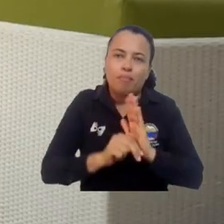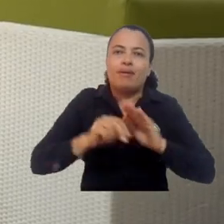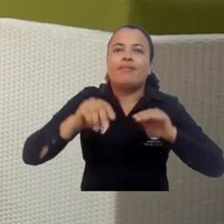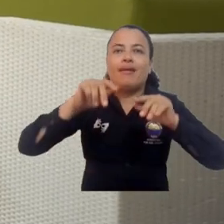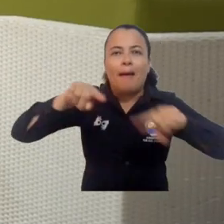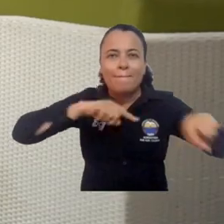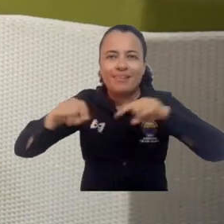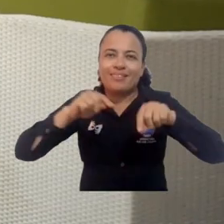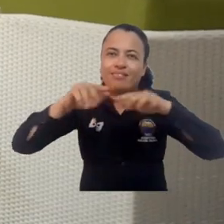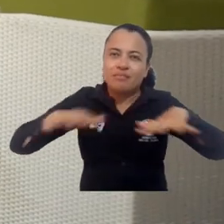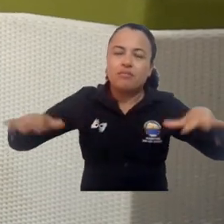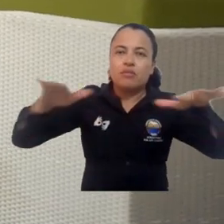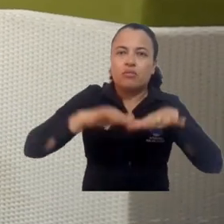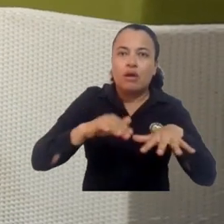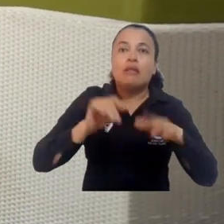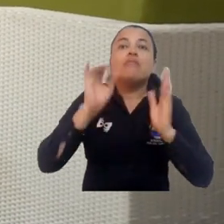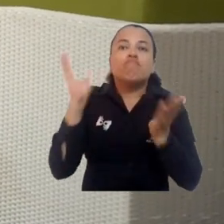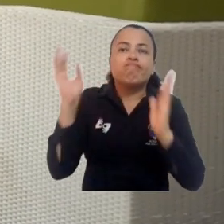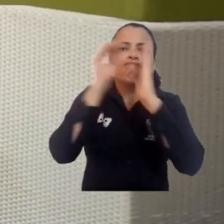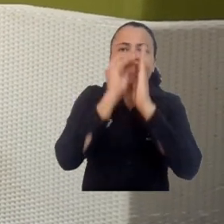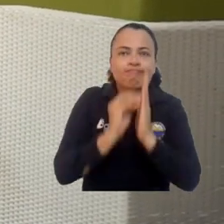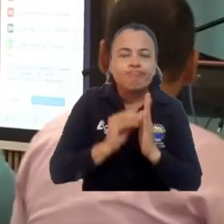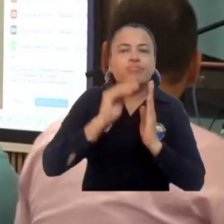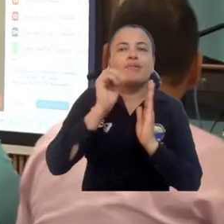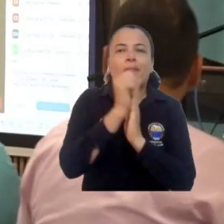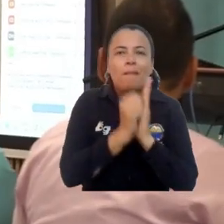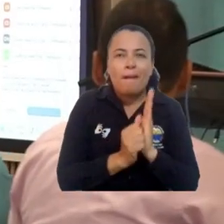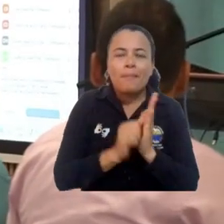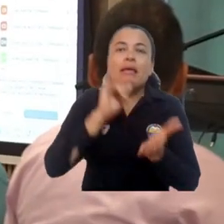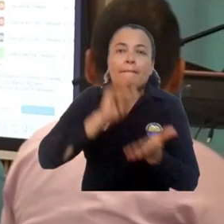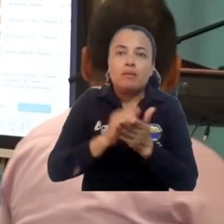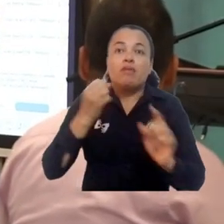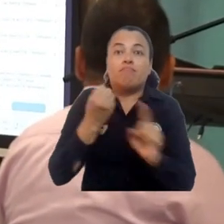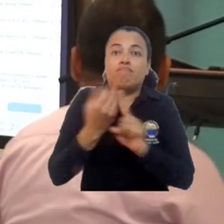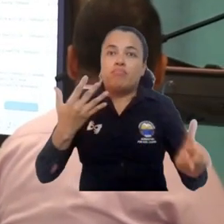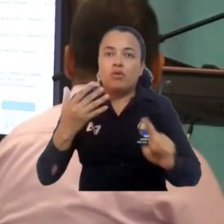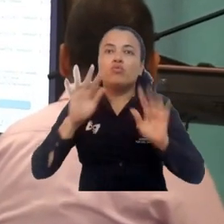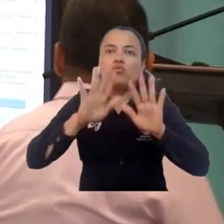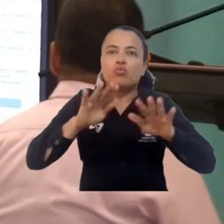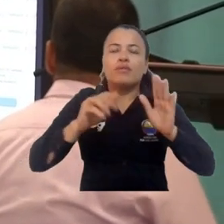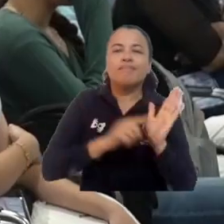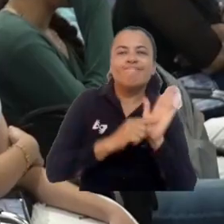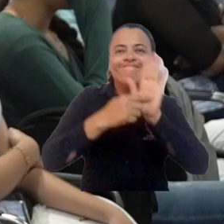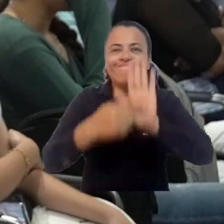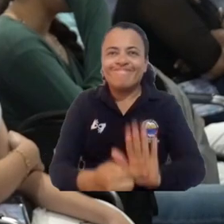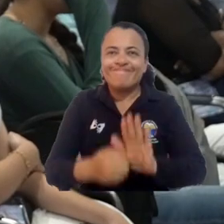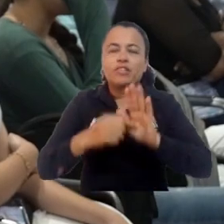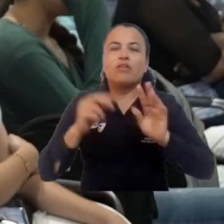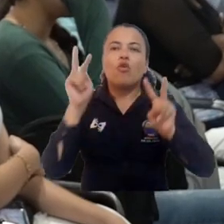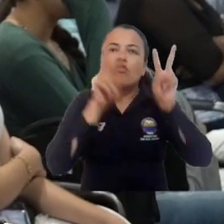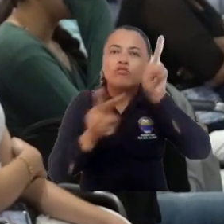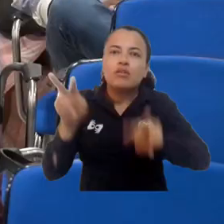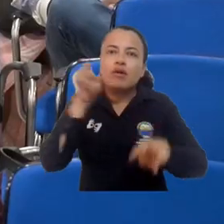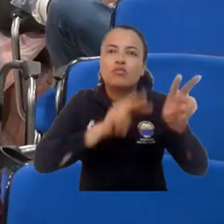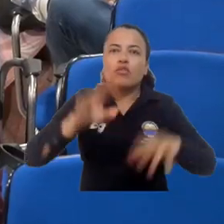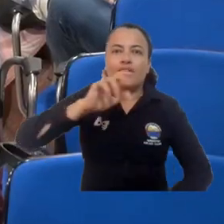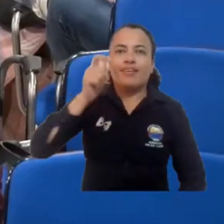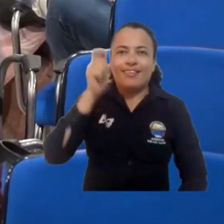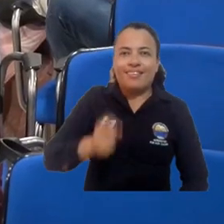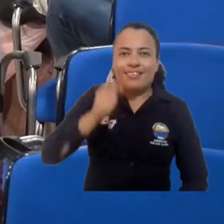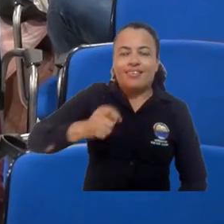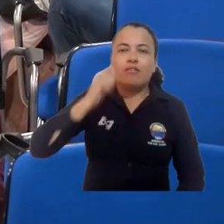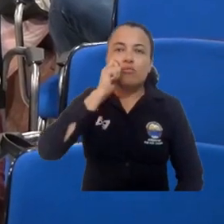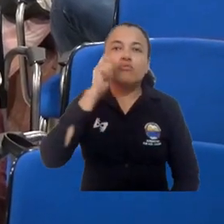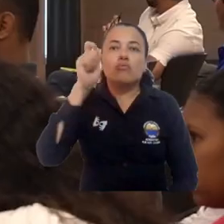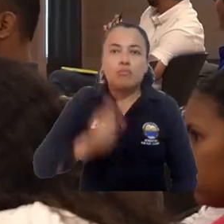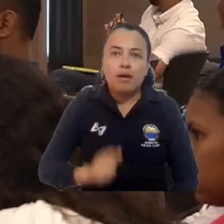hizo parte de la programación en la que también se marcó un hito con la presentación del Observatorio de Derechos Humanos para el Caribe Colombiano,